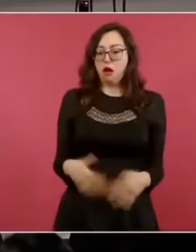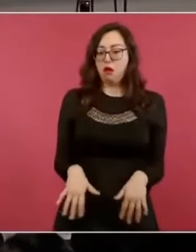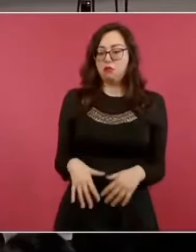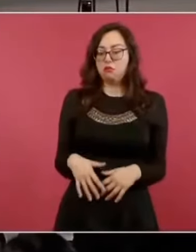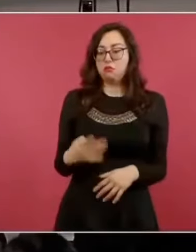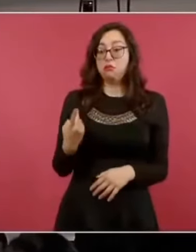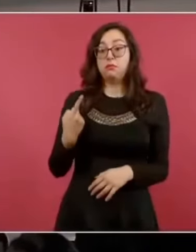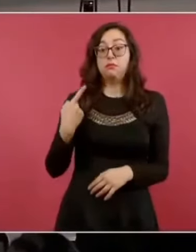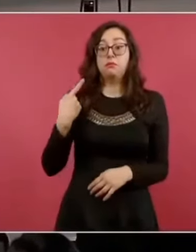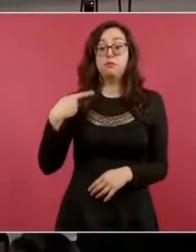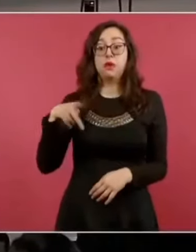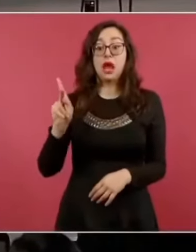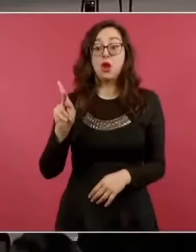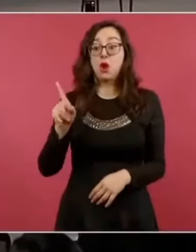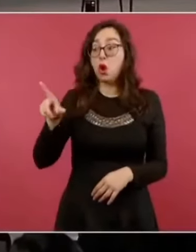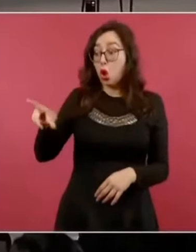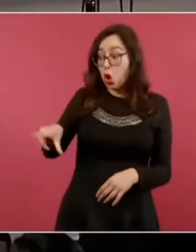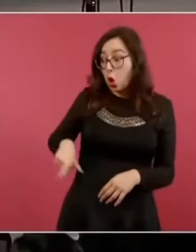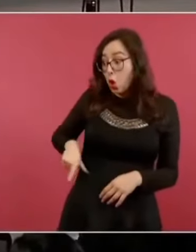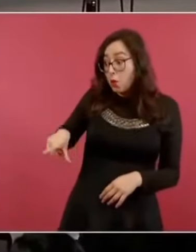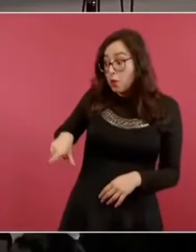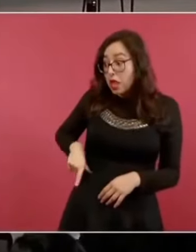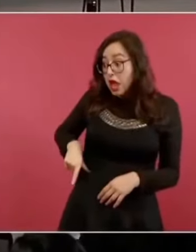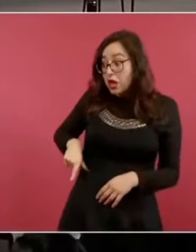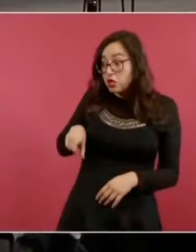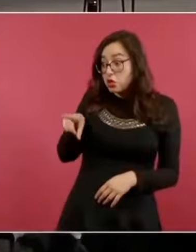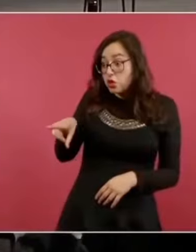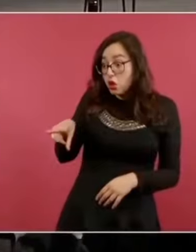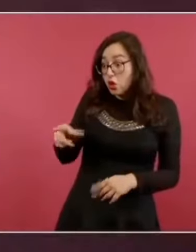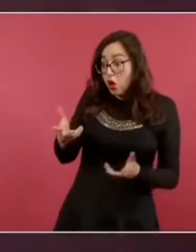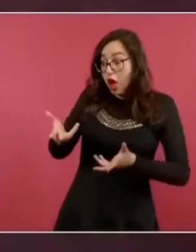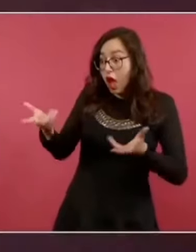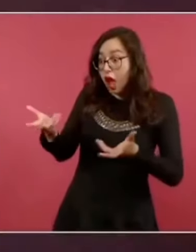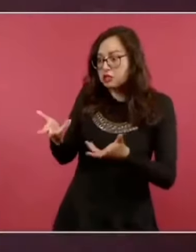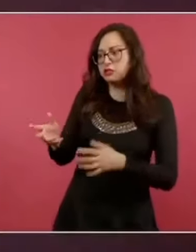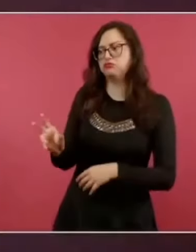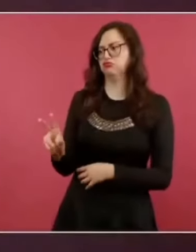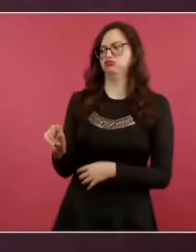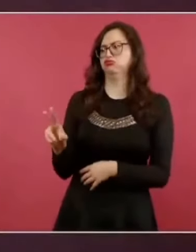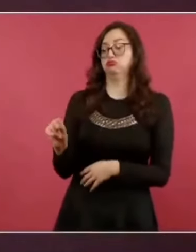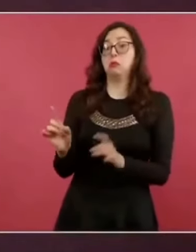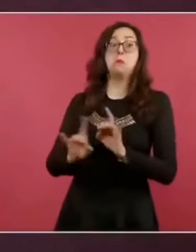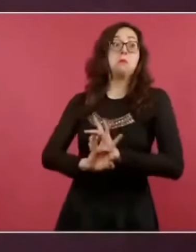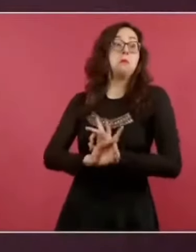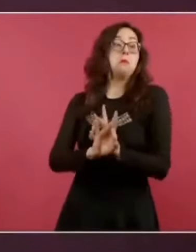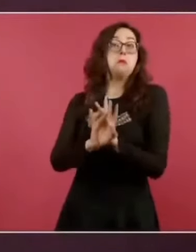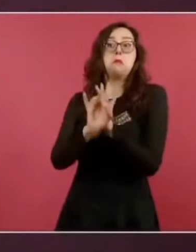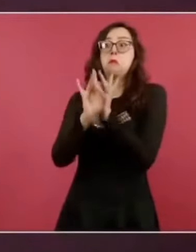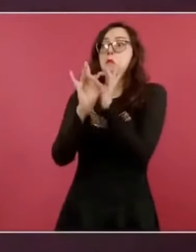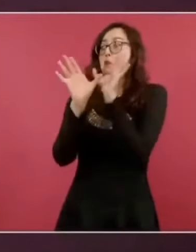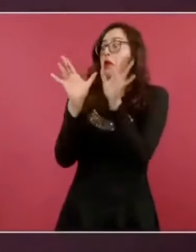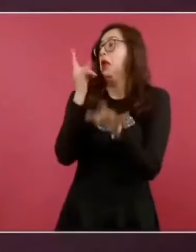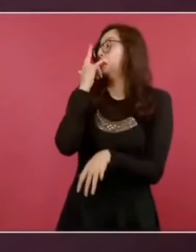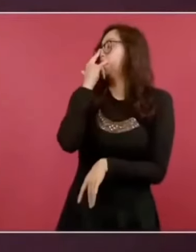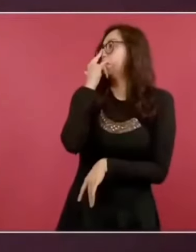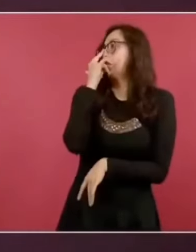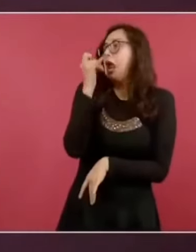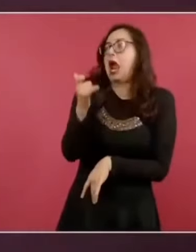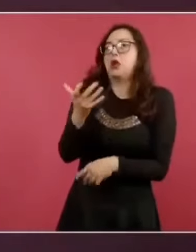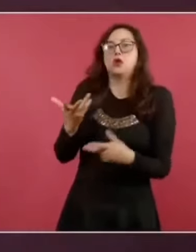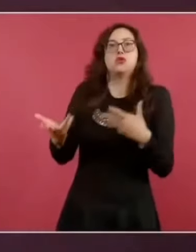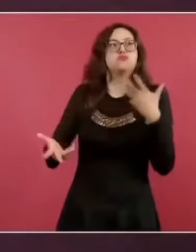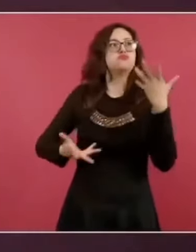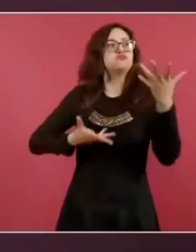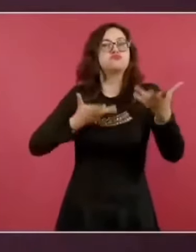dijo que es inexplicable. Por más que le quieran dar explicaciones que las políticas públicas dicen,